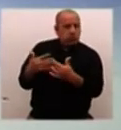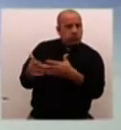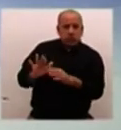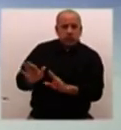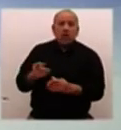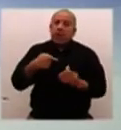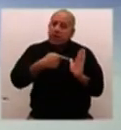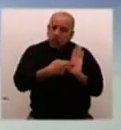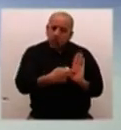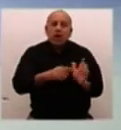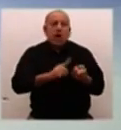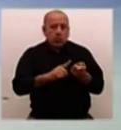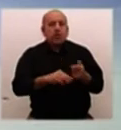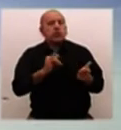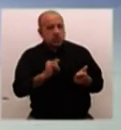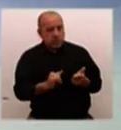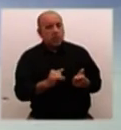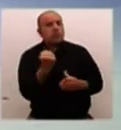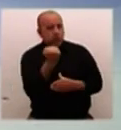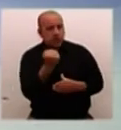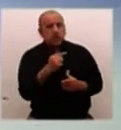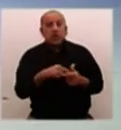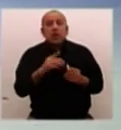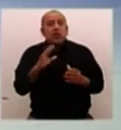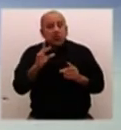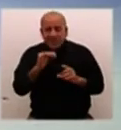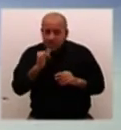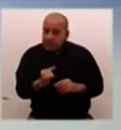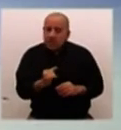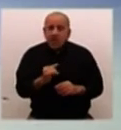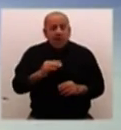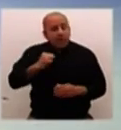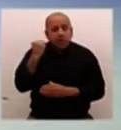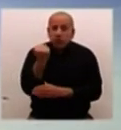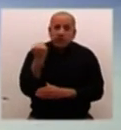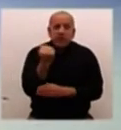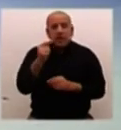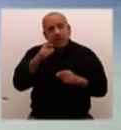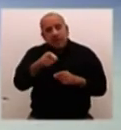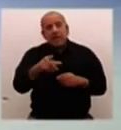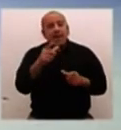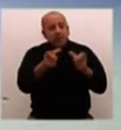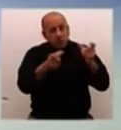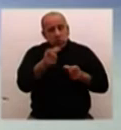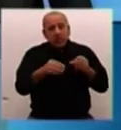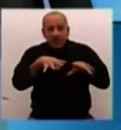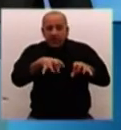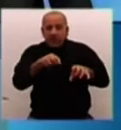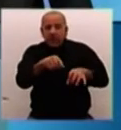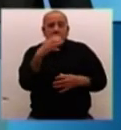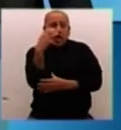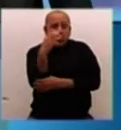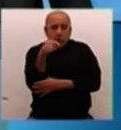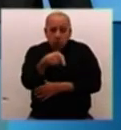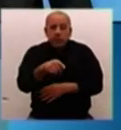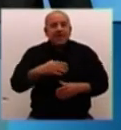porque lo que está claro es que los colombianos tienen que encontrar una ruta de paz. Y lo que no puede ser es que el no al acuerdo se